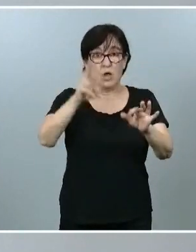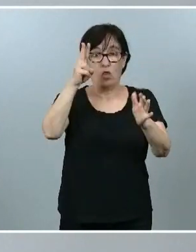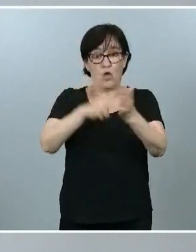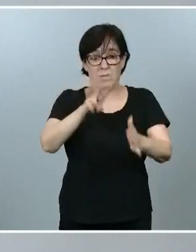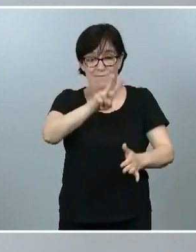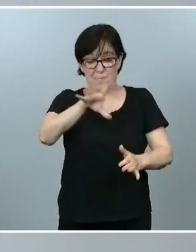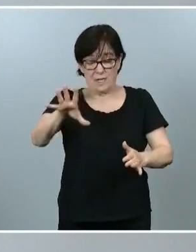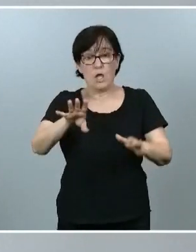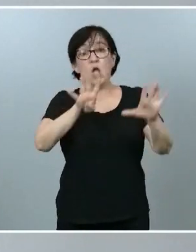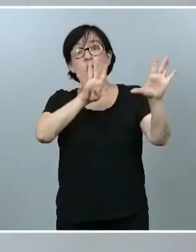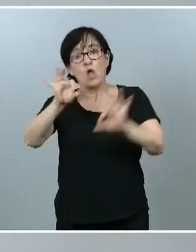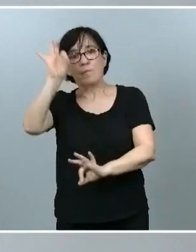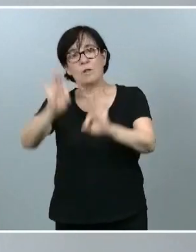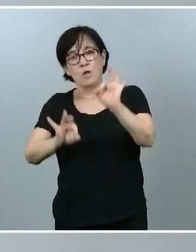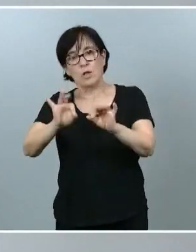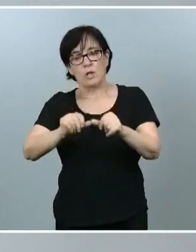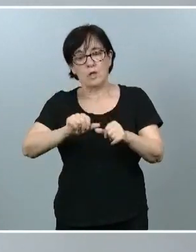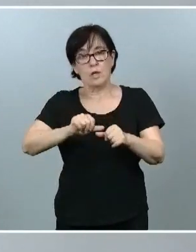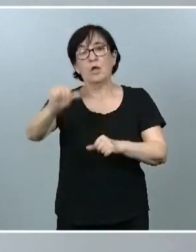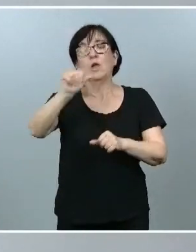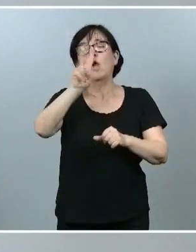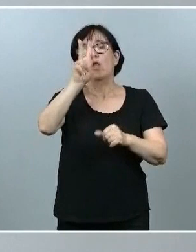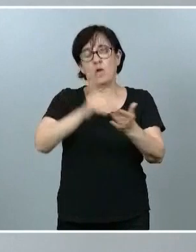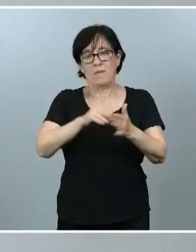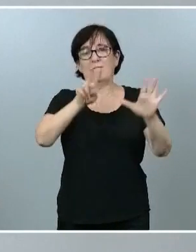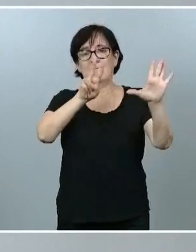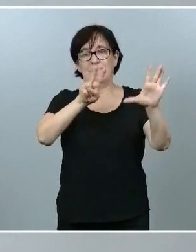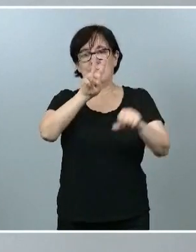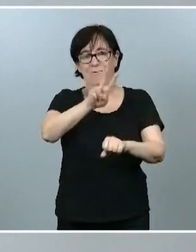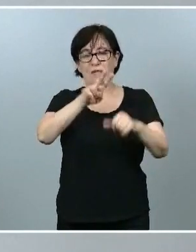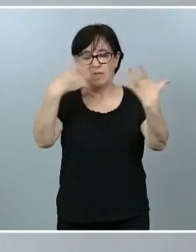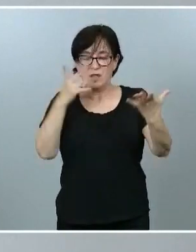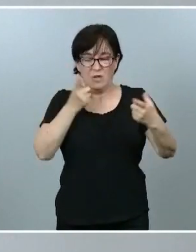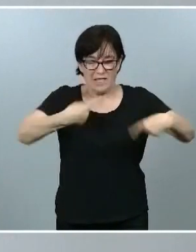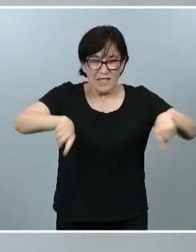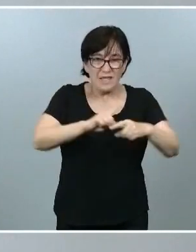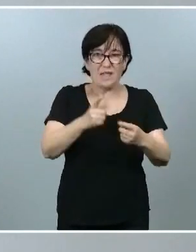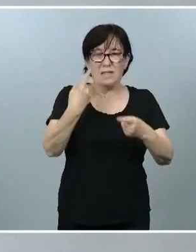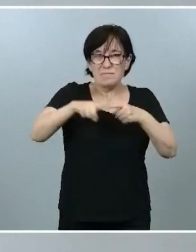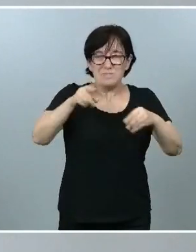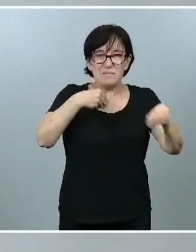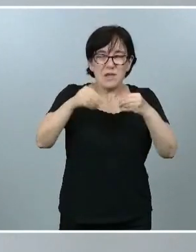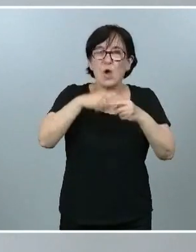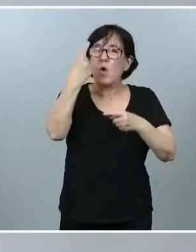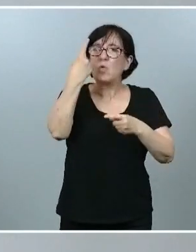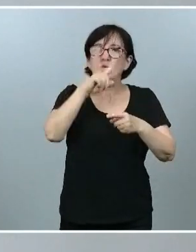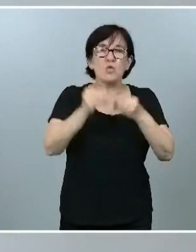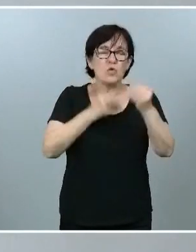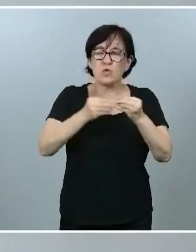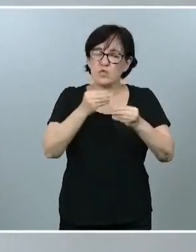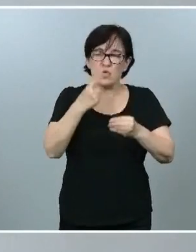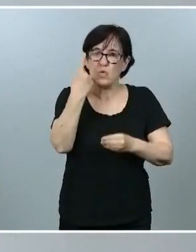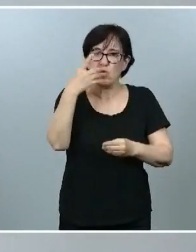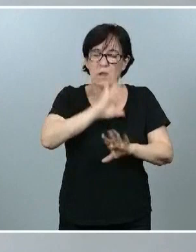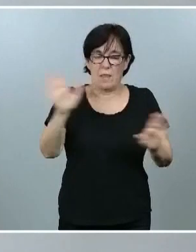un 90% en o ano 2029. E os recipientes alimentarios de un solo uso deberán reducirse en un 50%, debendo ser